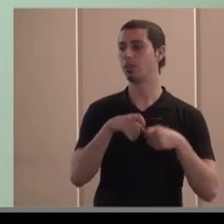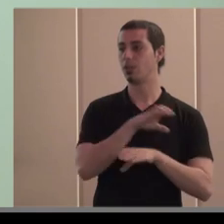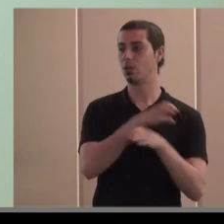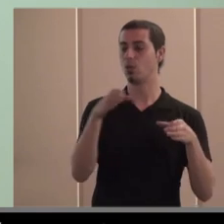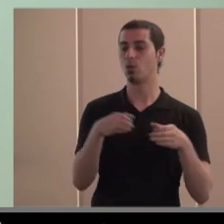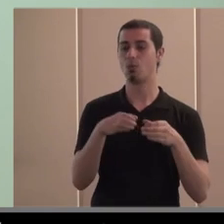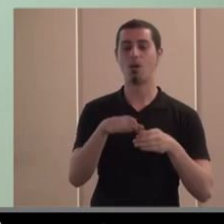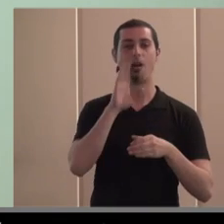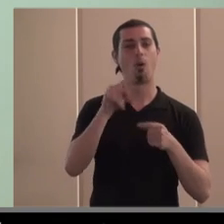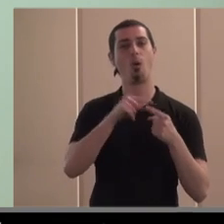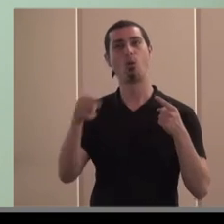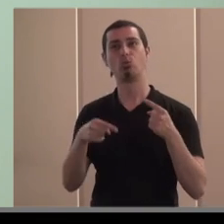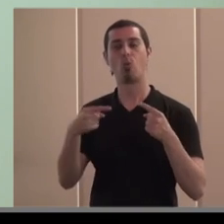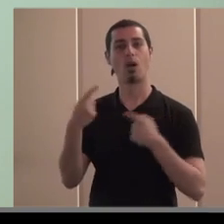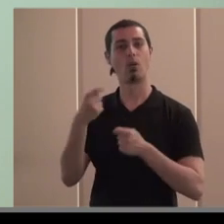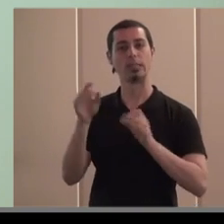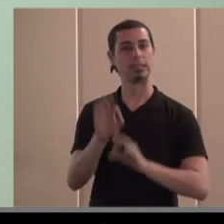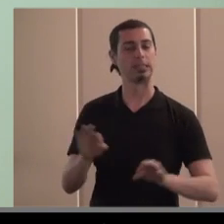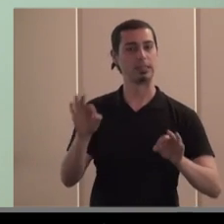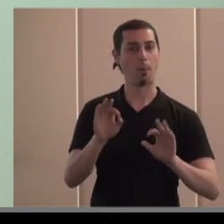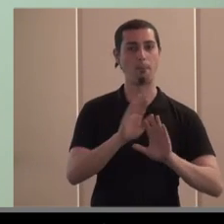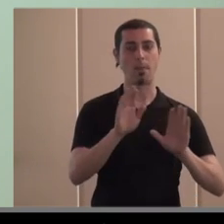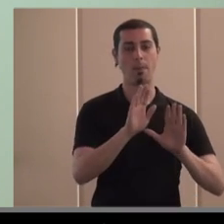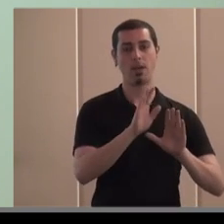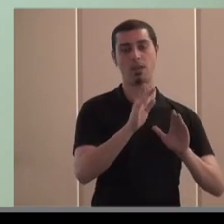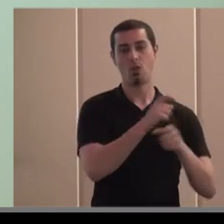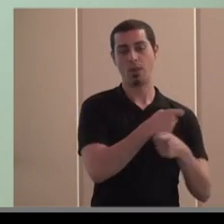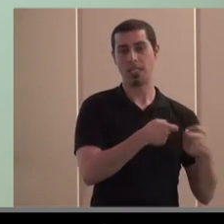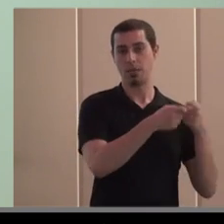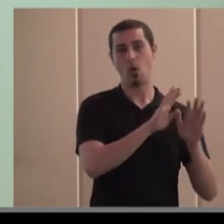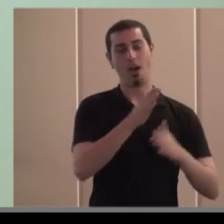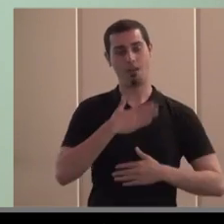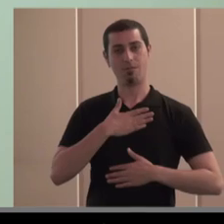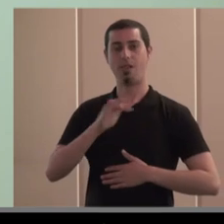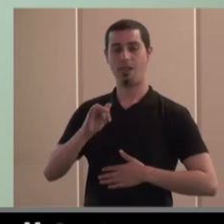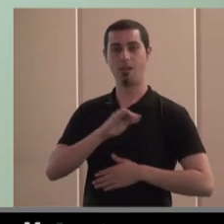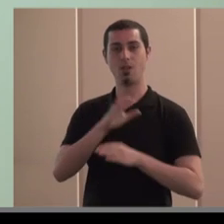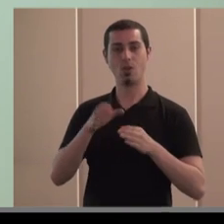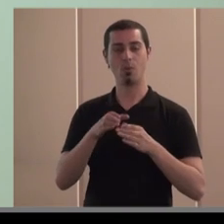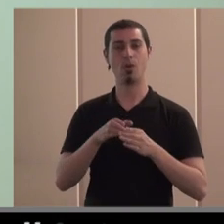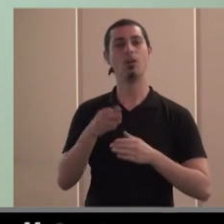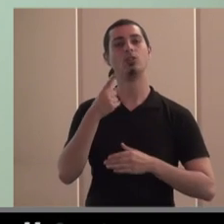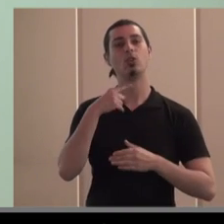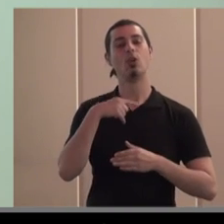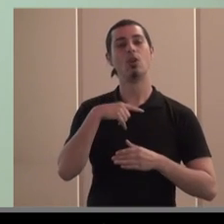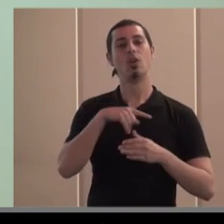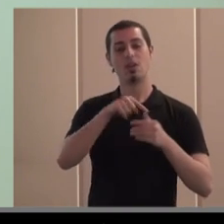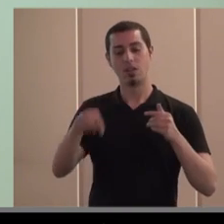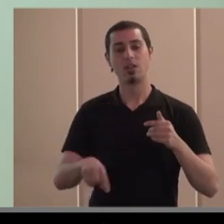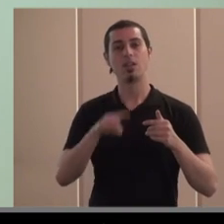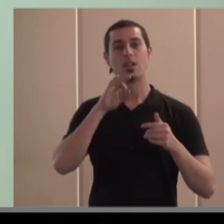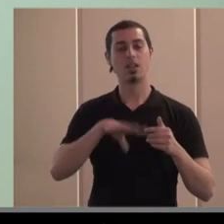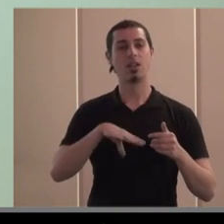grupo no tiene negocio en sí mismo más allá de sus cooperativas el motor de todo ello es la que está abajo es